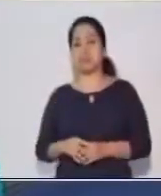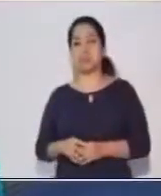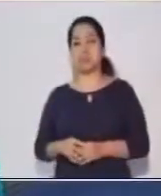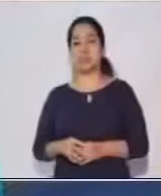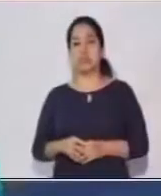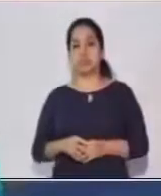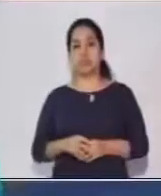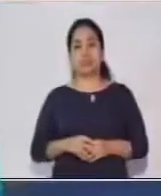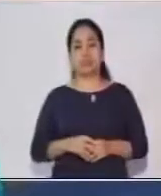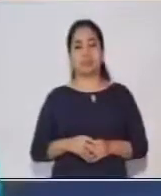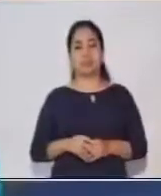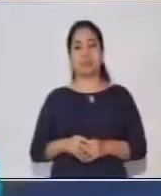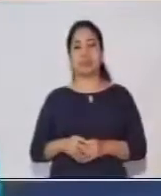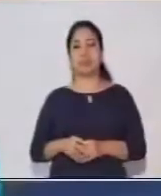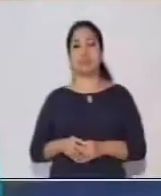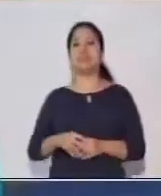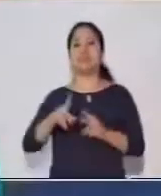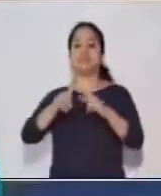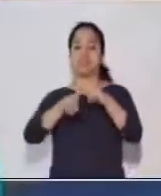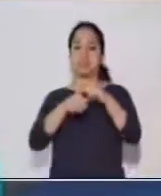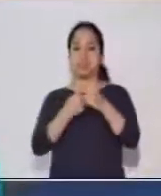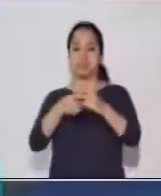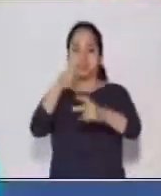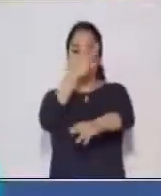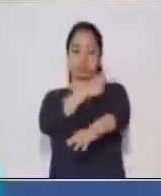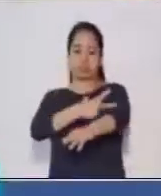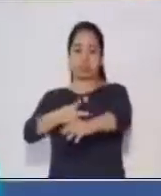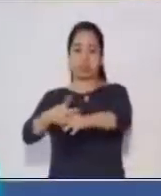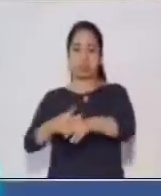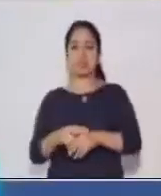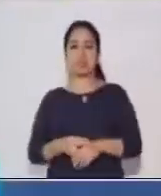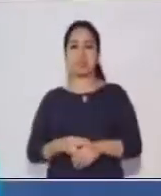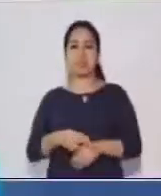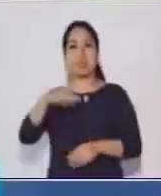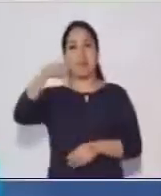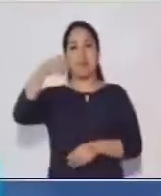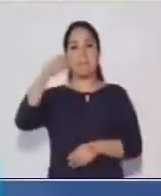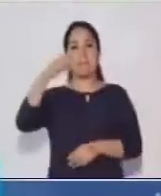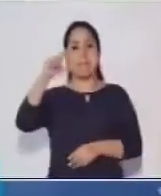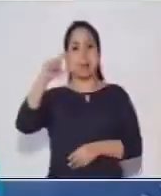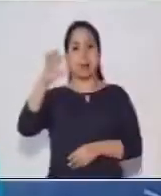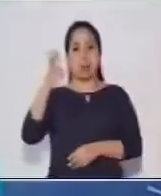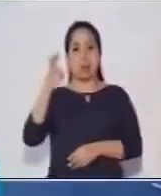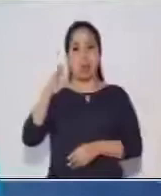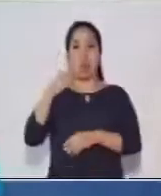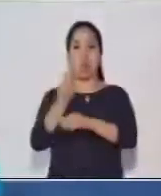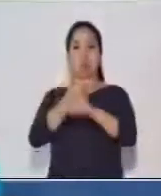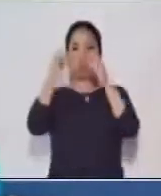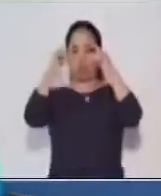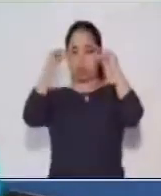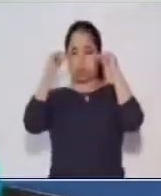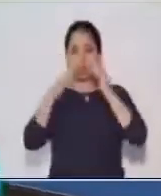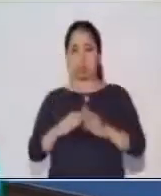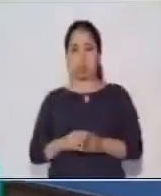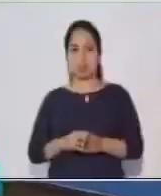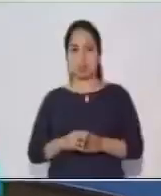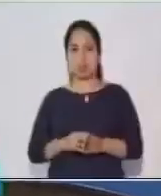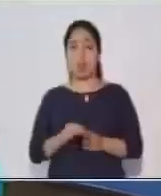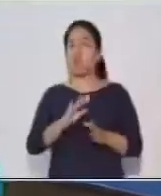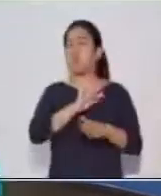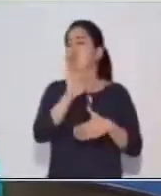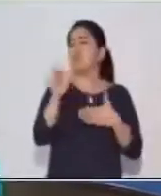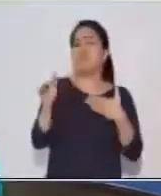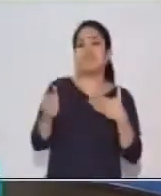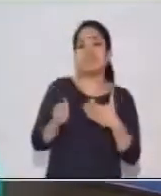Muy bien. Entonces inicio con nuestra historia. Marco usa lentes. Como a todo niño,